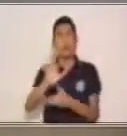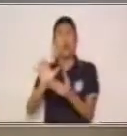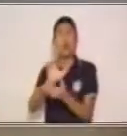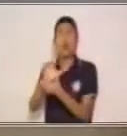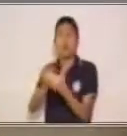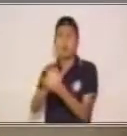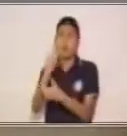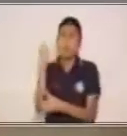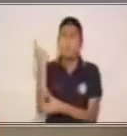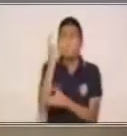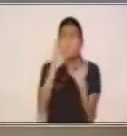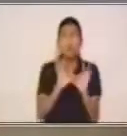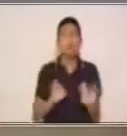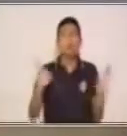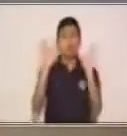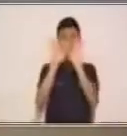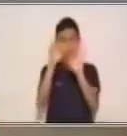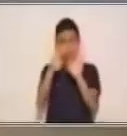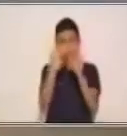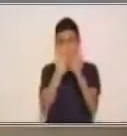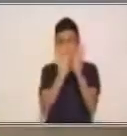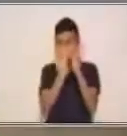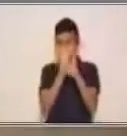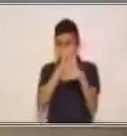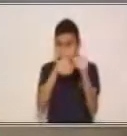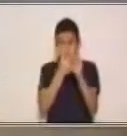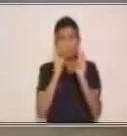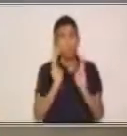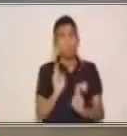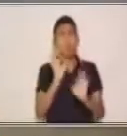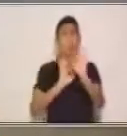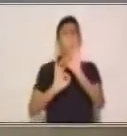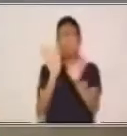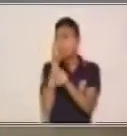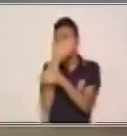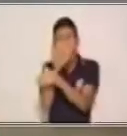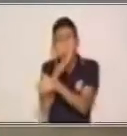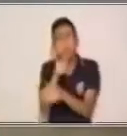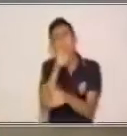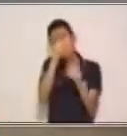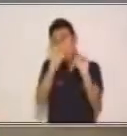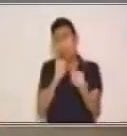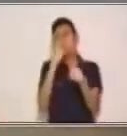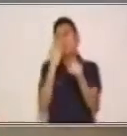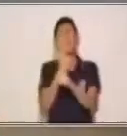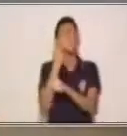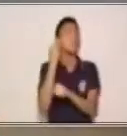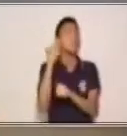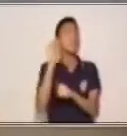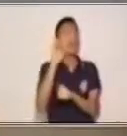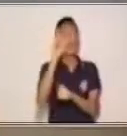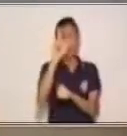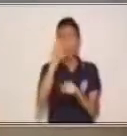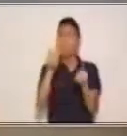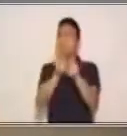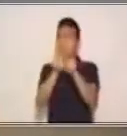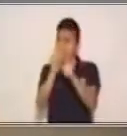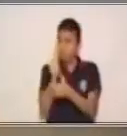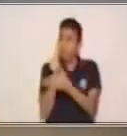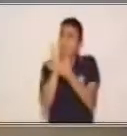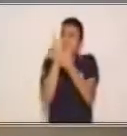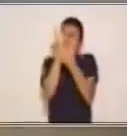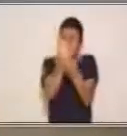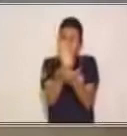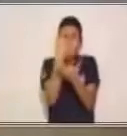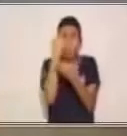Es muy importante que tus manos estén limpias o que utilices gel. Recuerda que esto te ayudará mucho para que tus manos